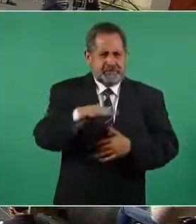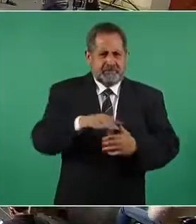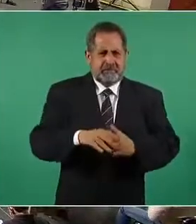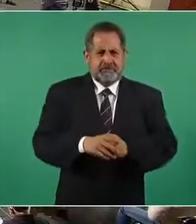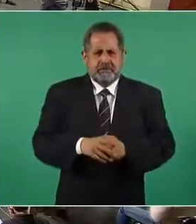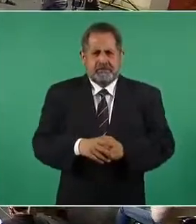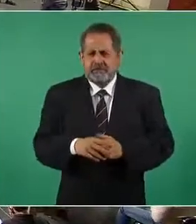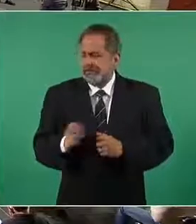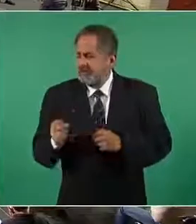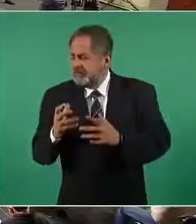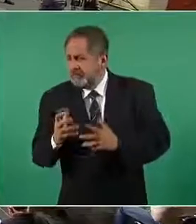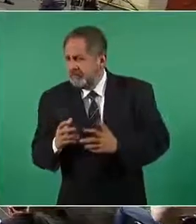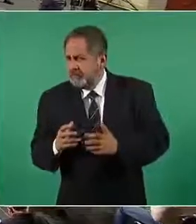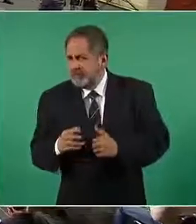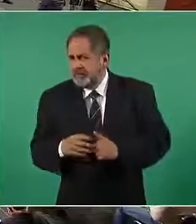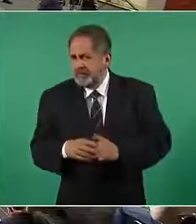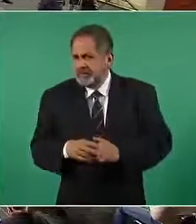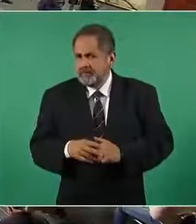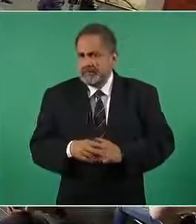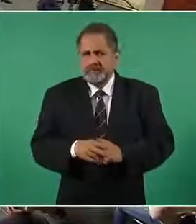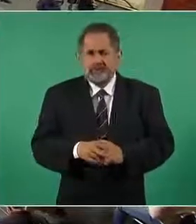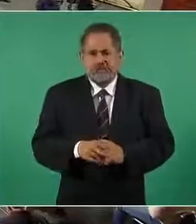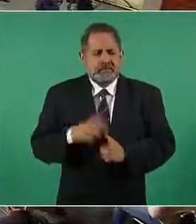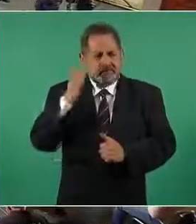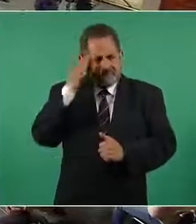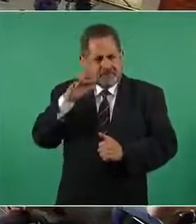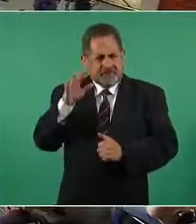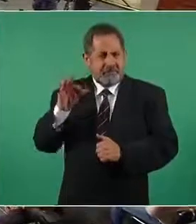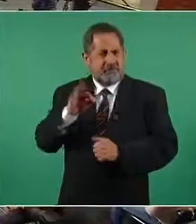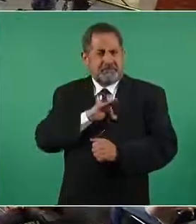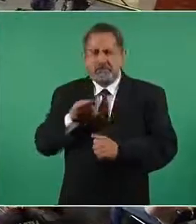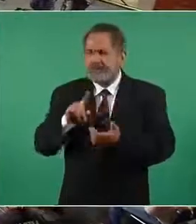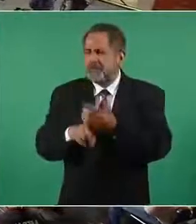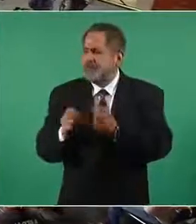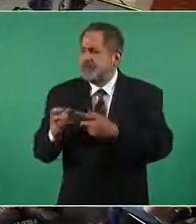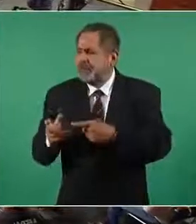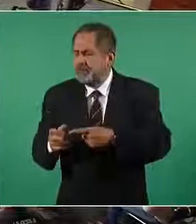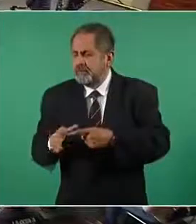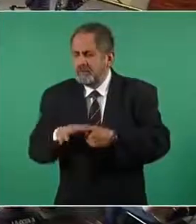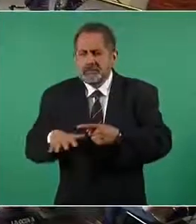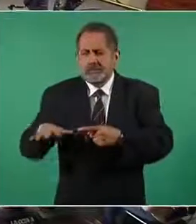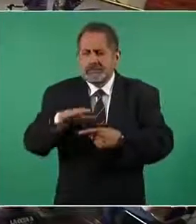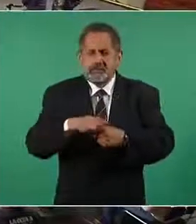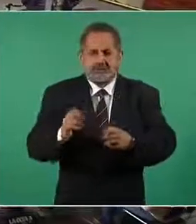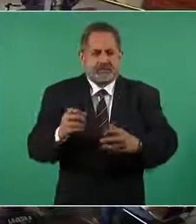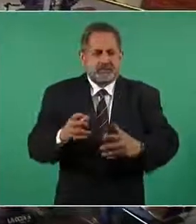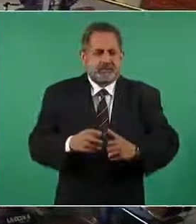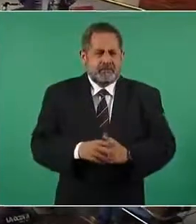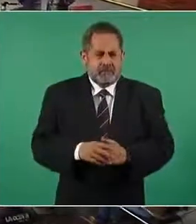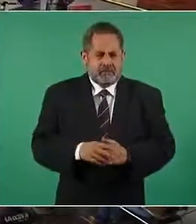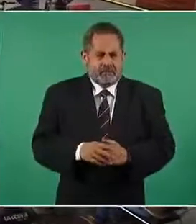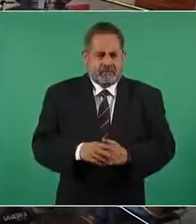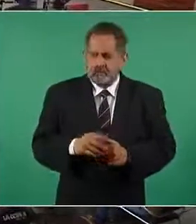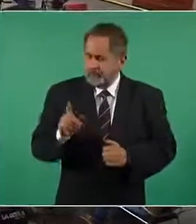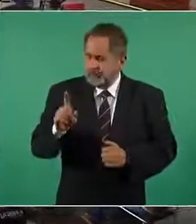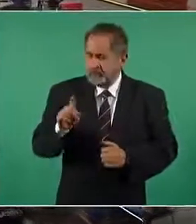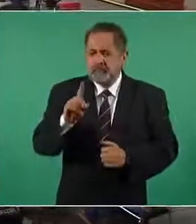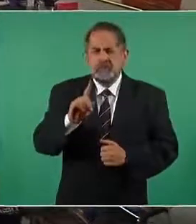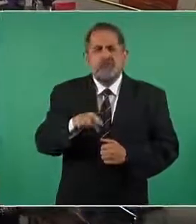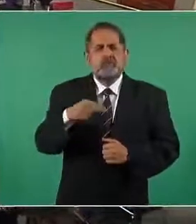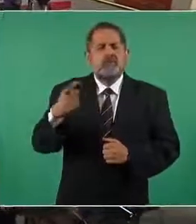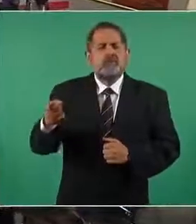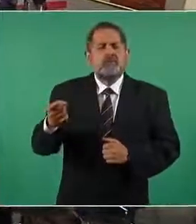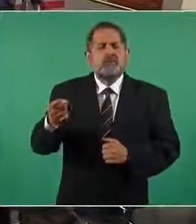¿cuántas hectáreas de Santa Fe? lo que nos quedan son 90 y no lo